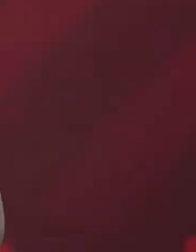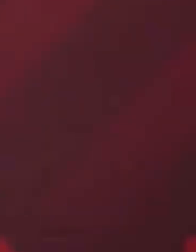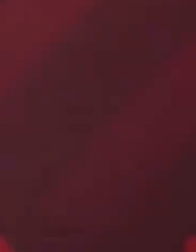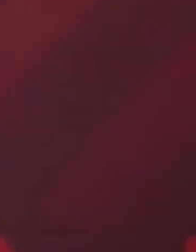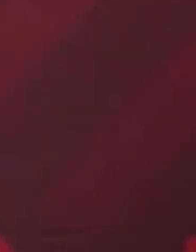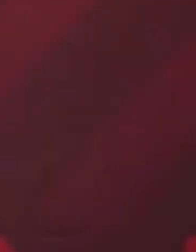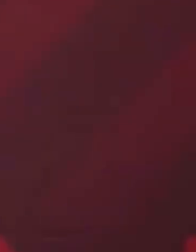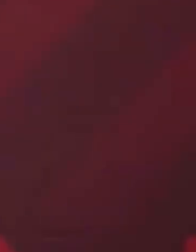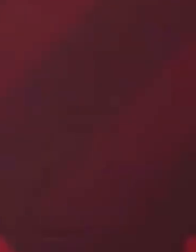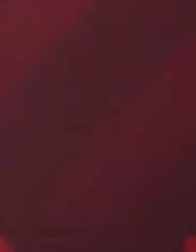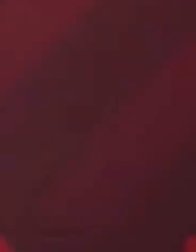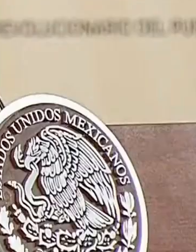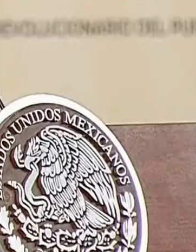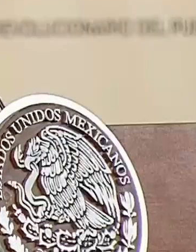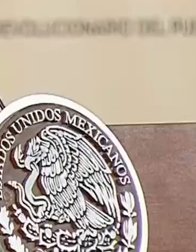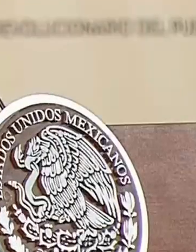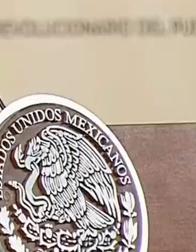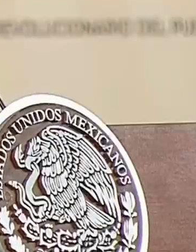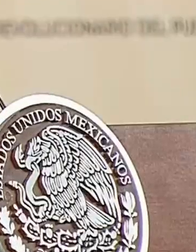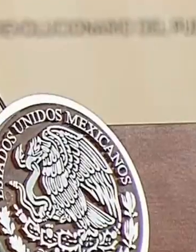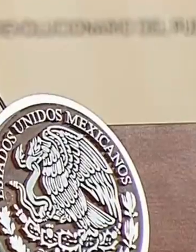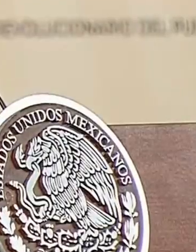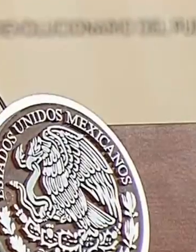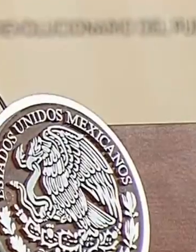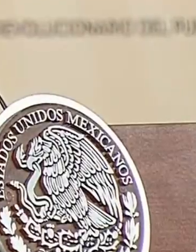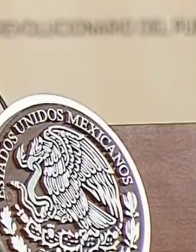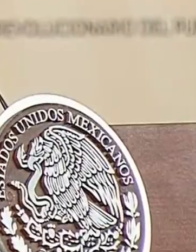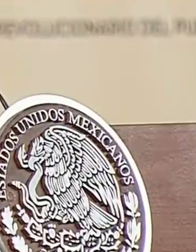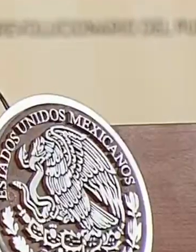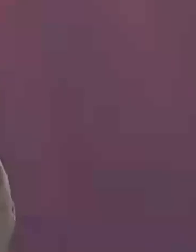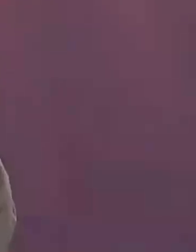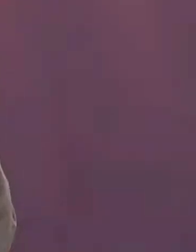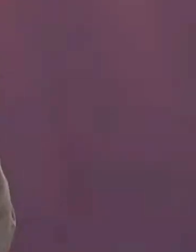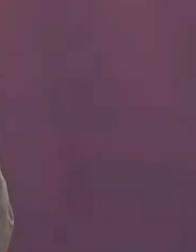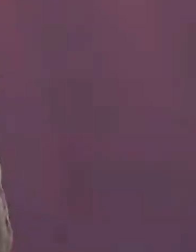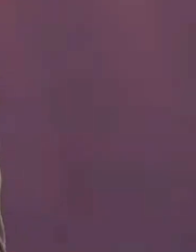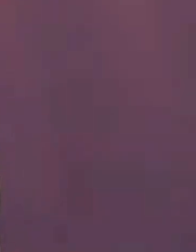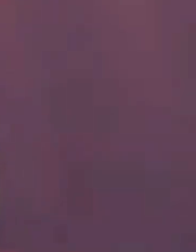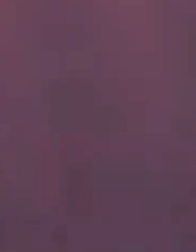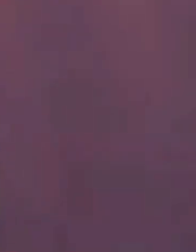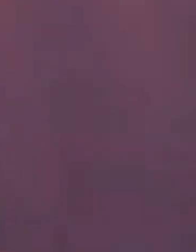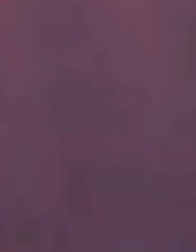en el influyente diario Wall Street Journal.